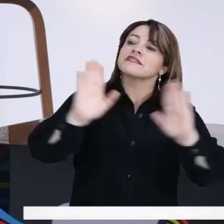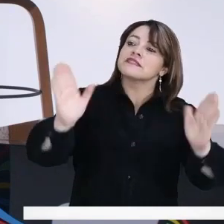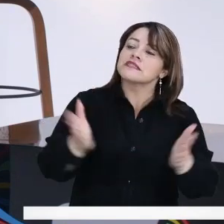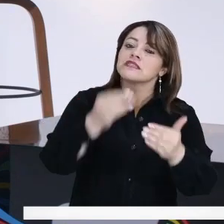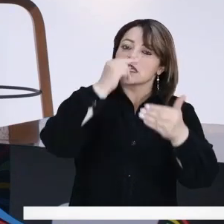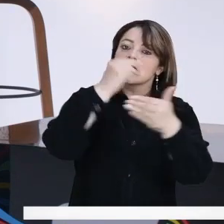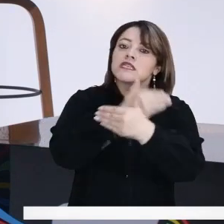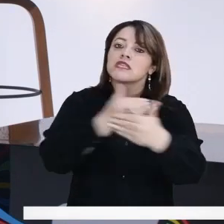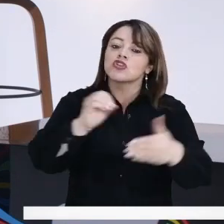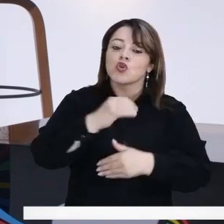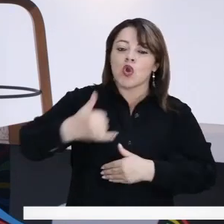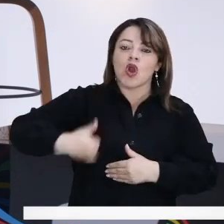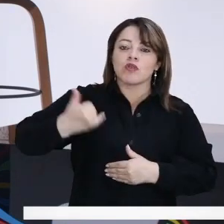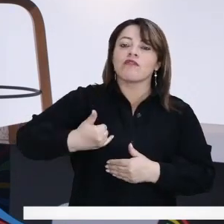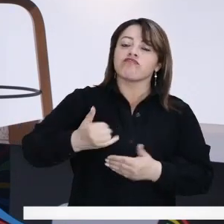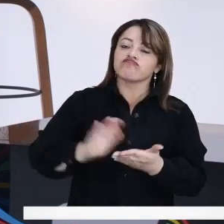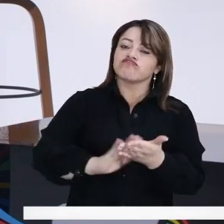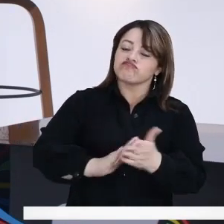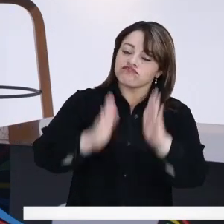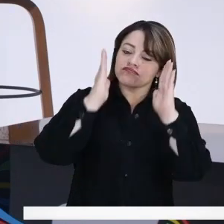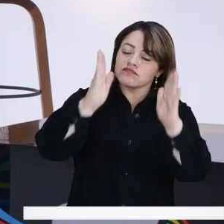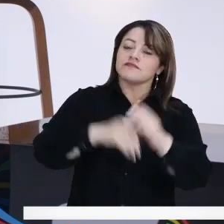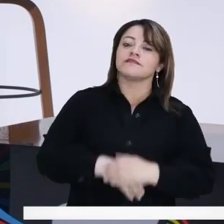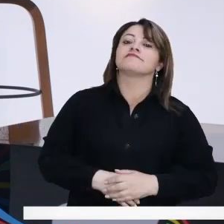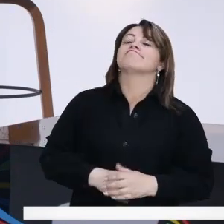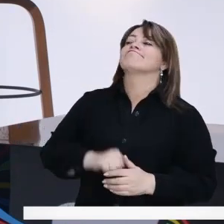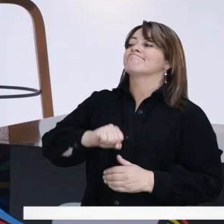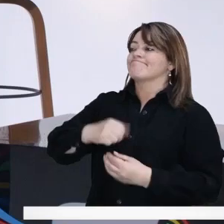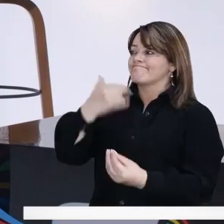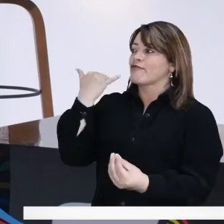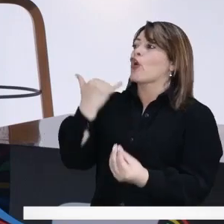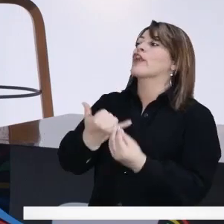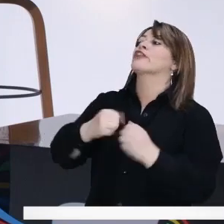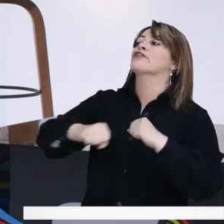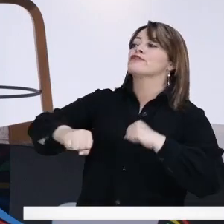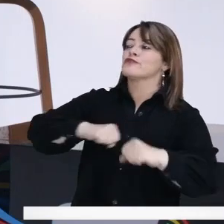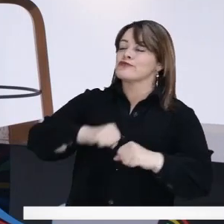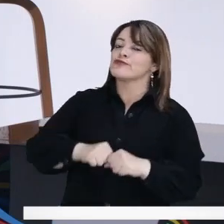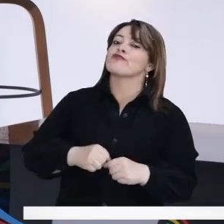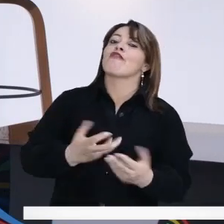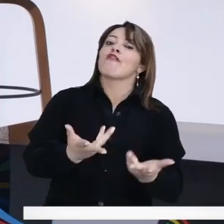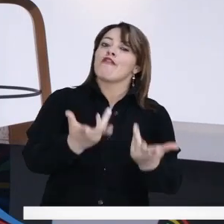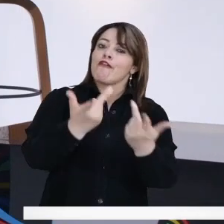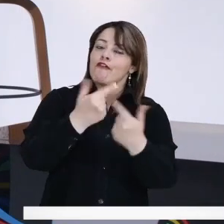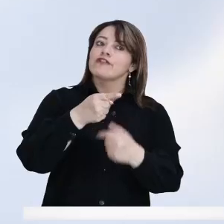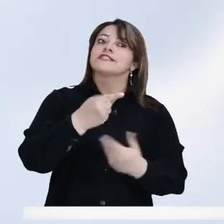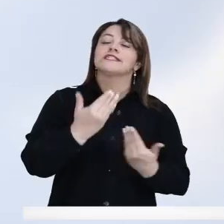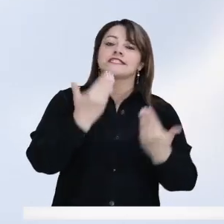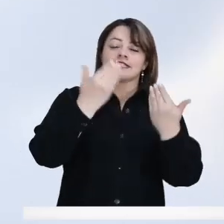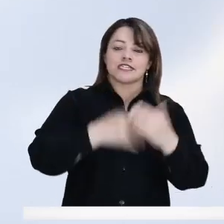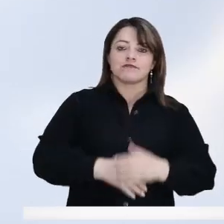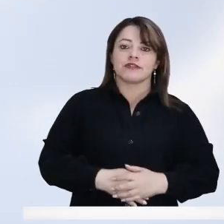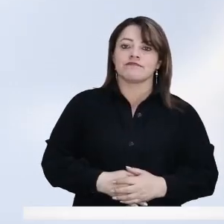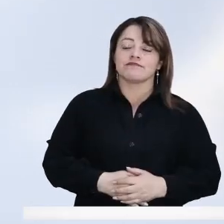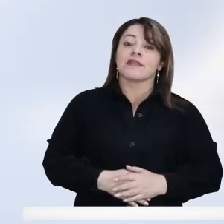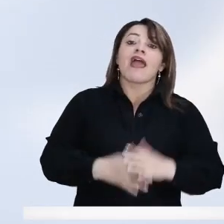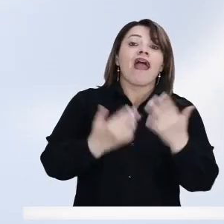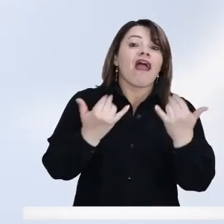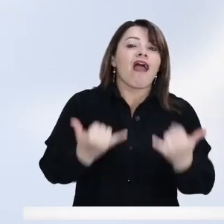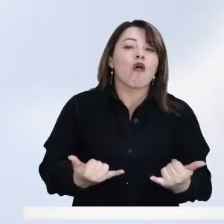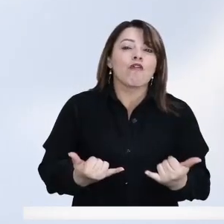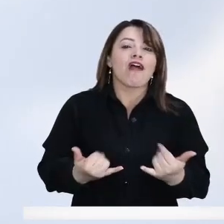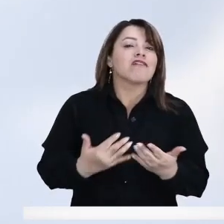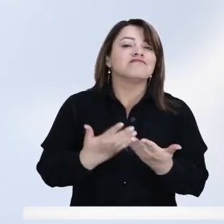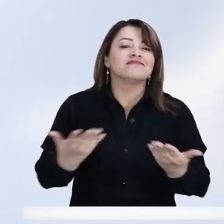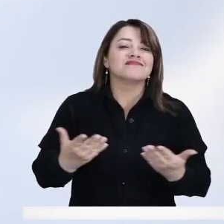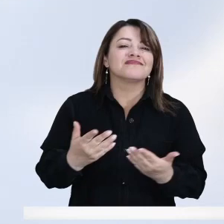problemáticas que existen, darle solución. Con acciones concretas. Fabuloso eso de escucharlo de su voz concejala. Y es